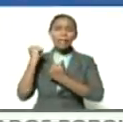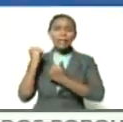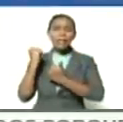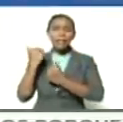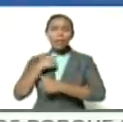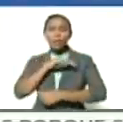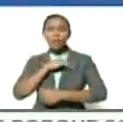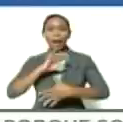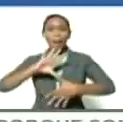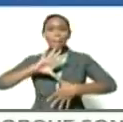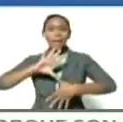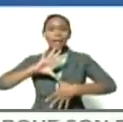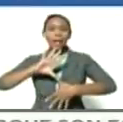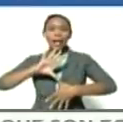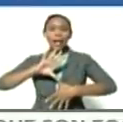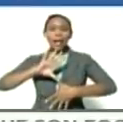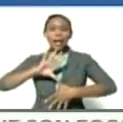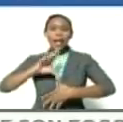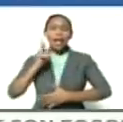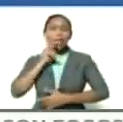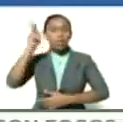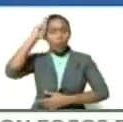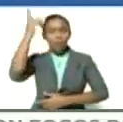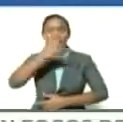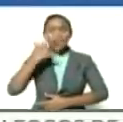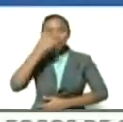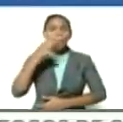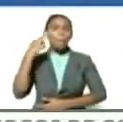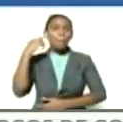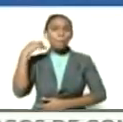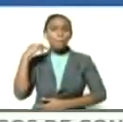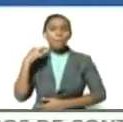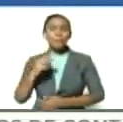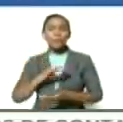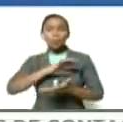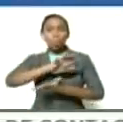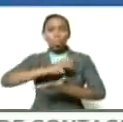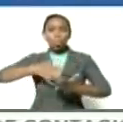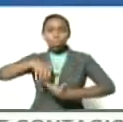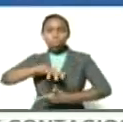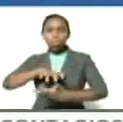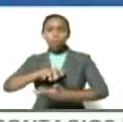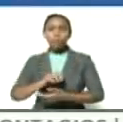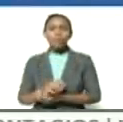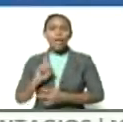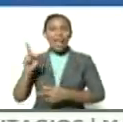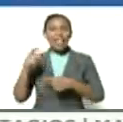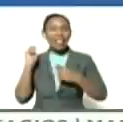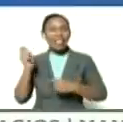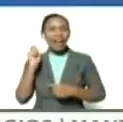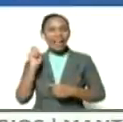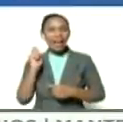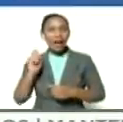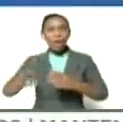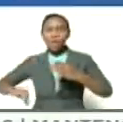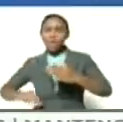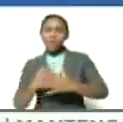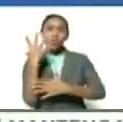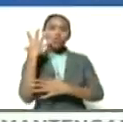América indioafricana morena mestiza es una tarea fundamental